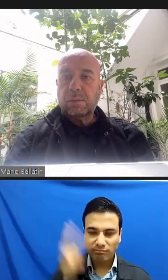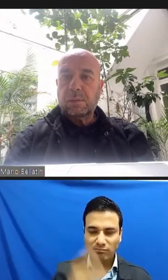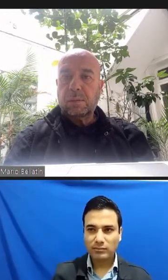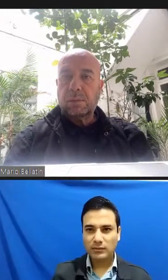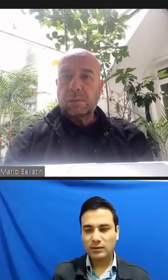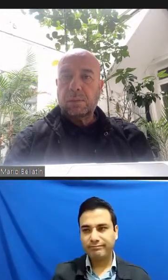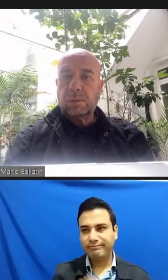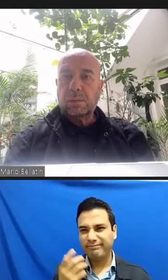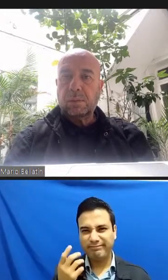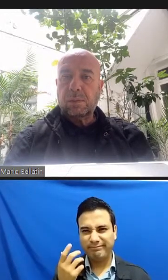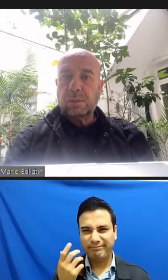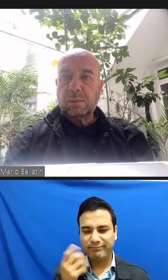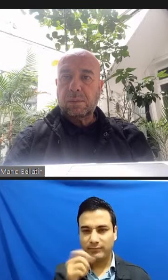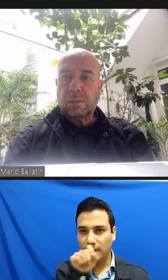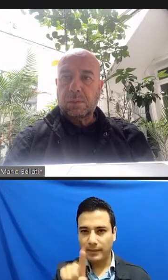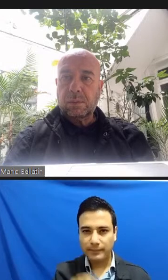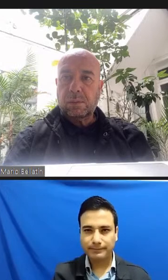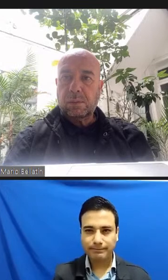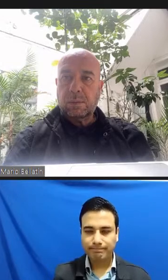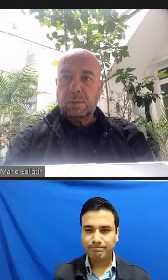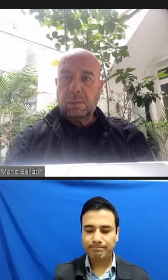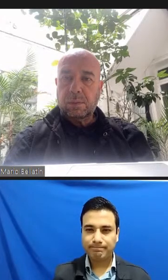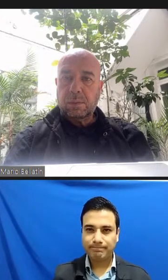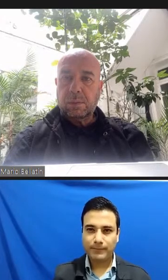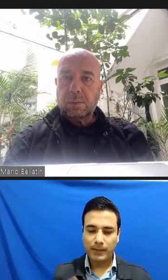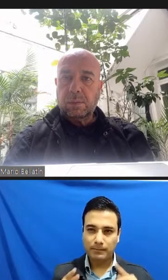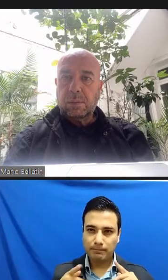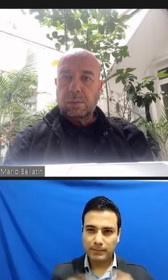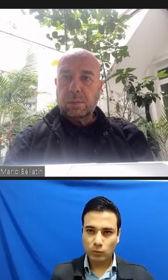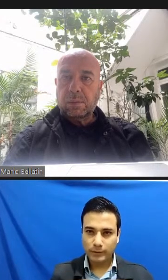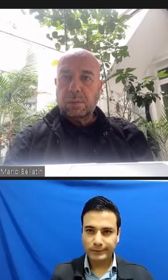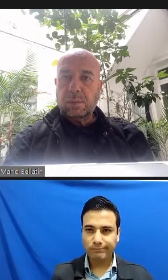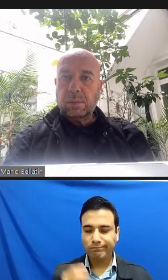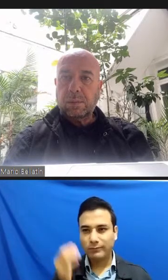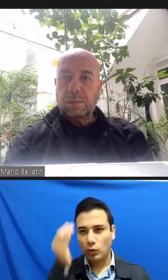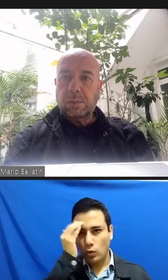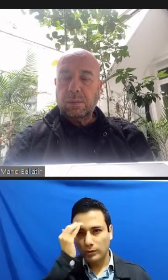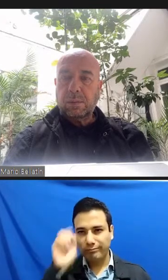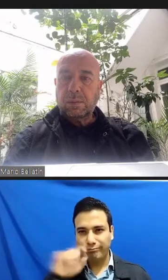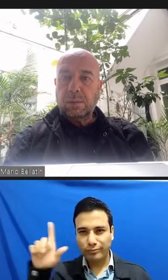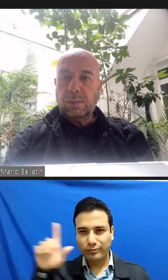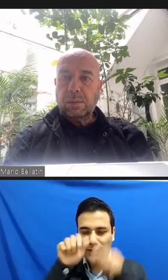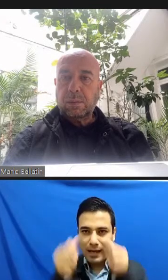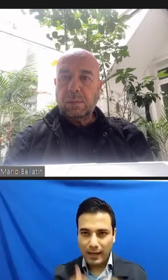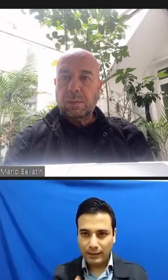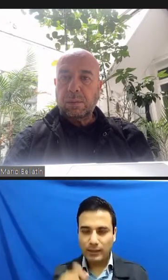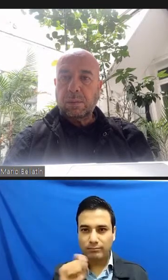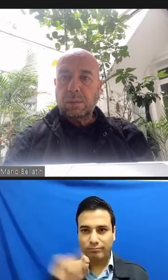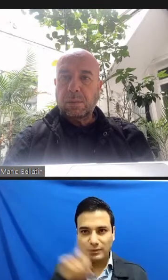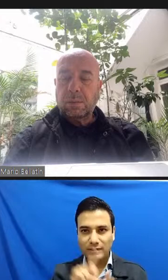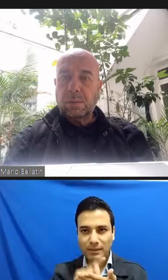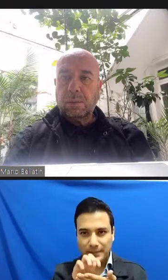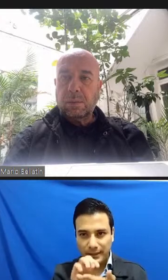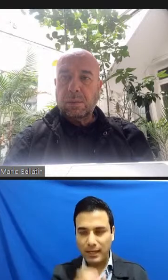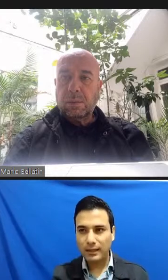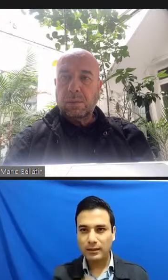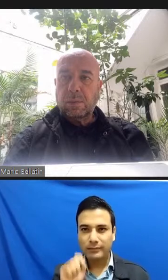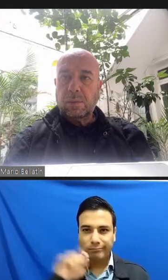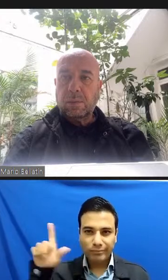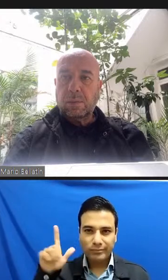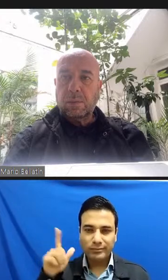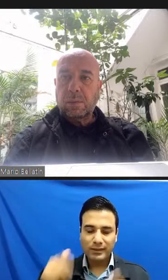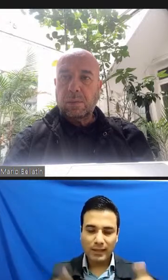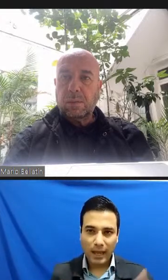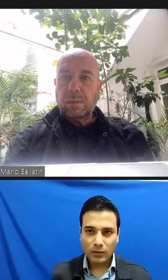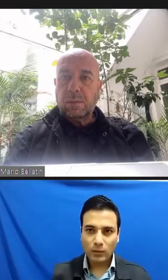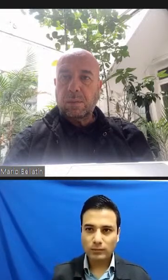los directamente ligados con el arte, la discapacidad, las artes escénicas, que se